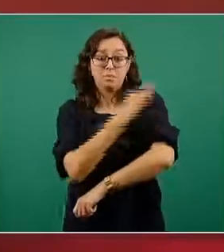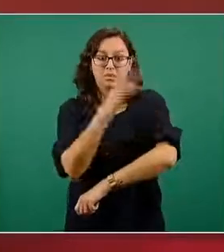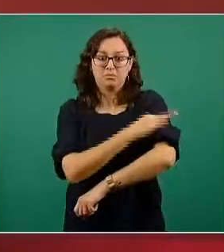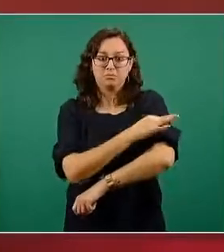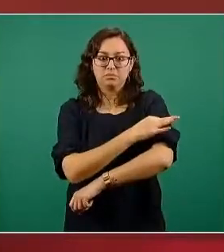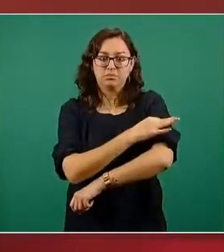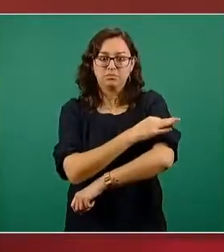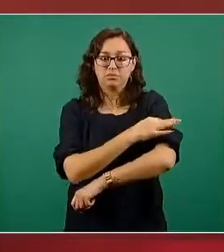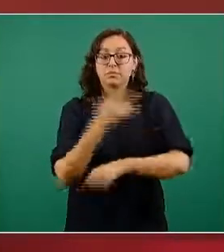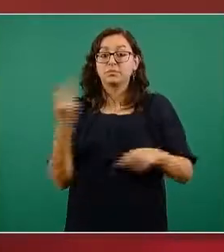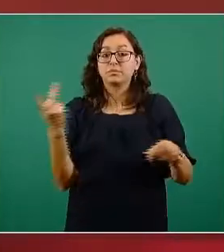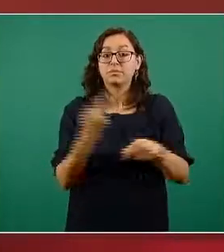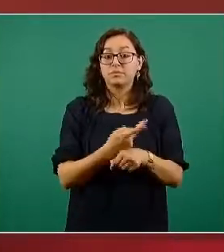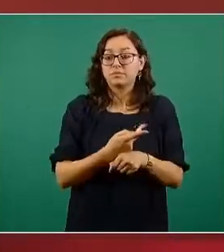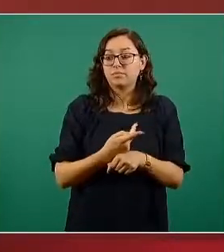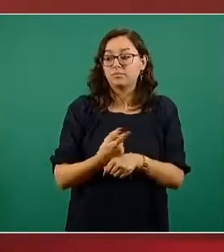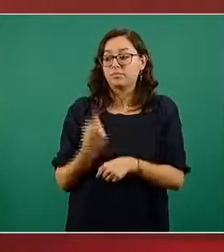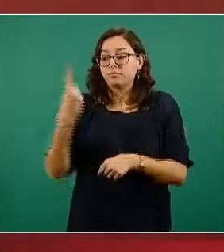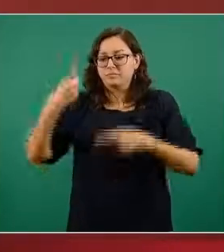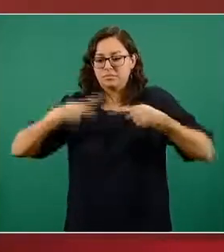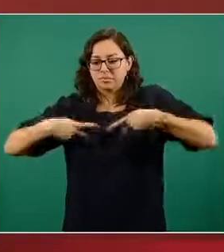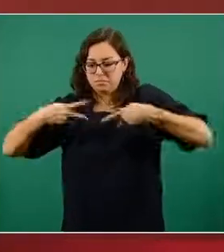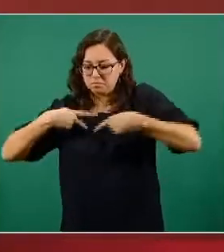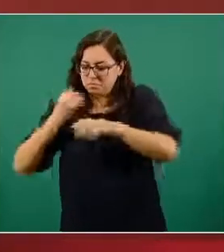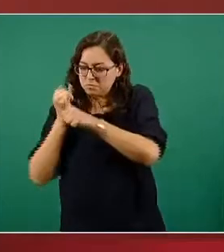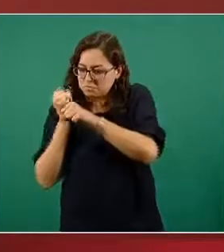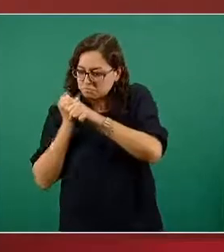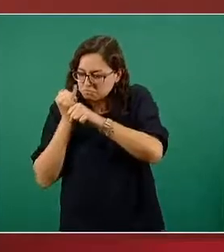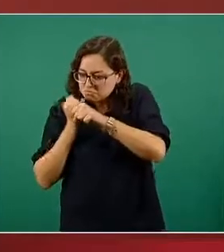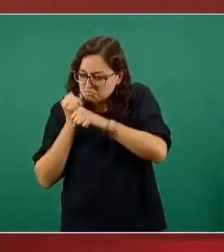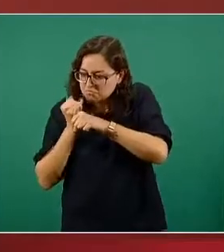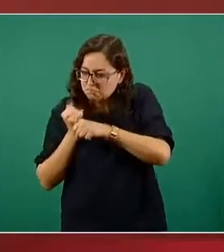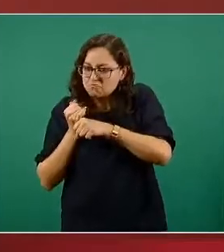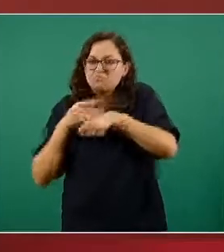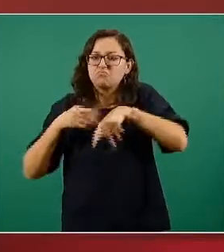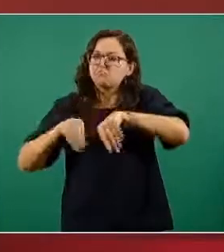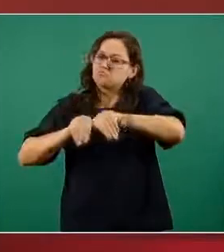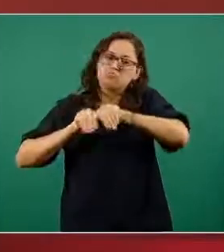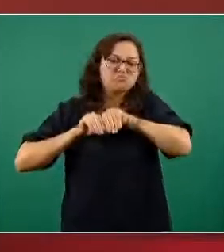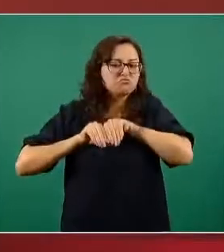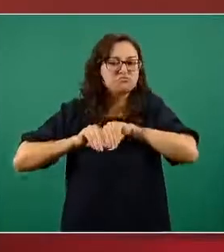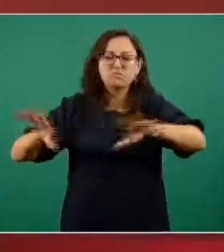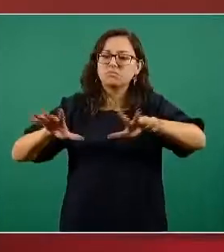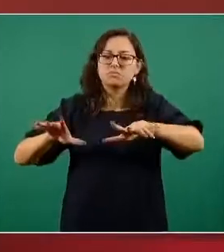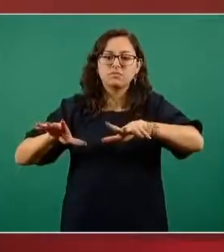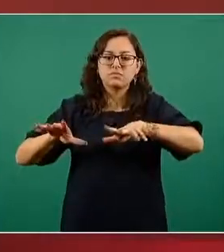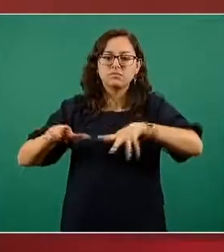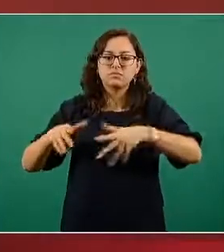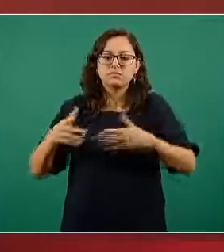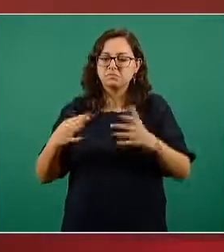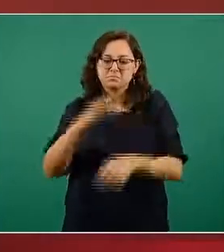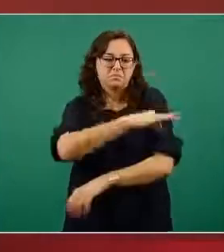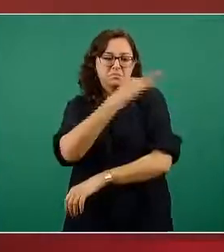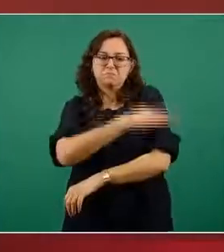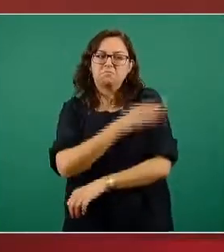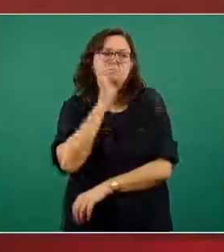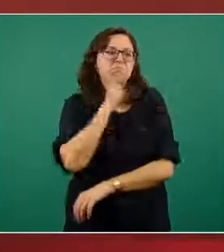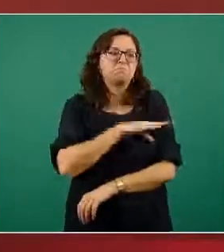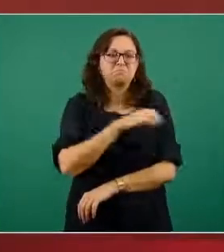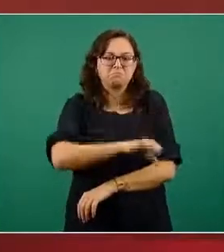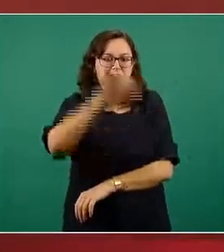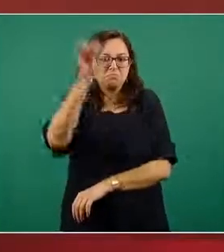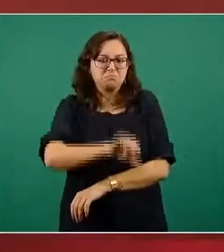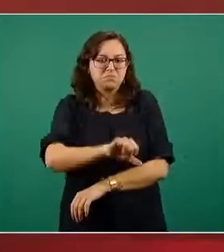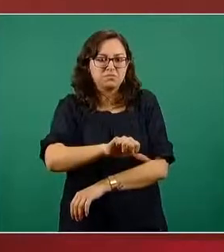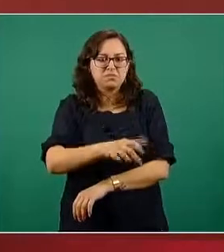supuesta investigación cuyos resultados fueron publicados en una revista muy prestigiosa posteriormente se supo que la investigación